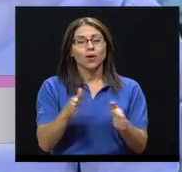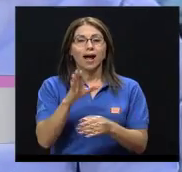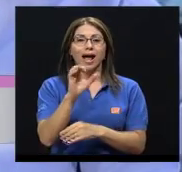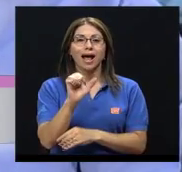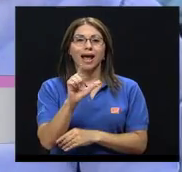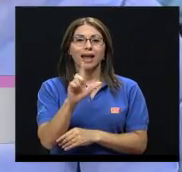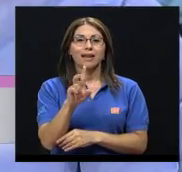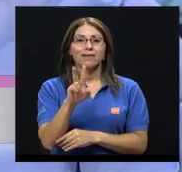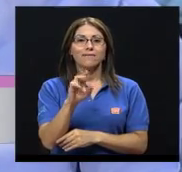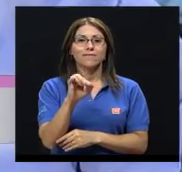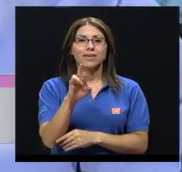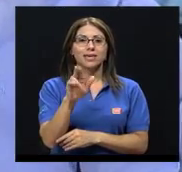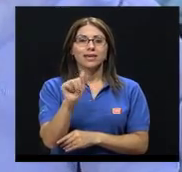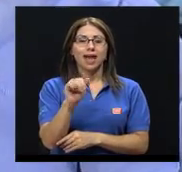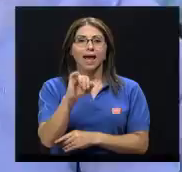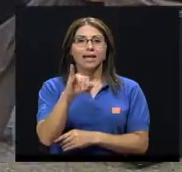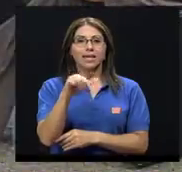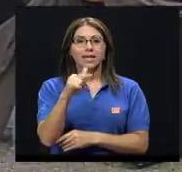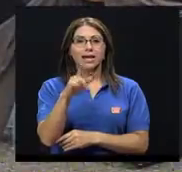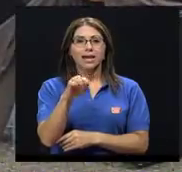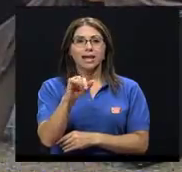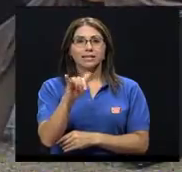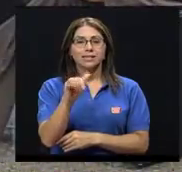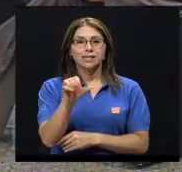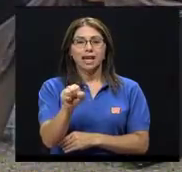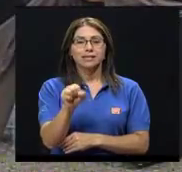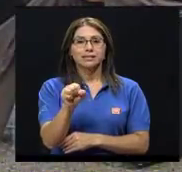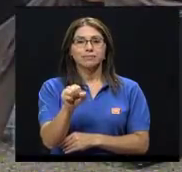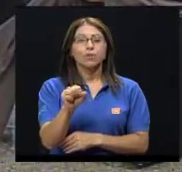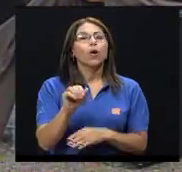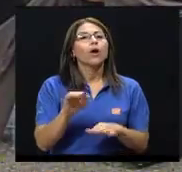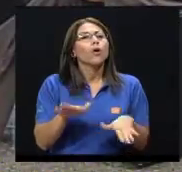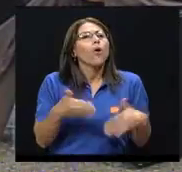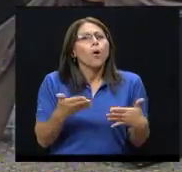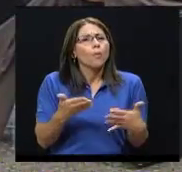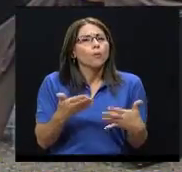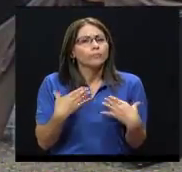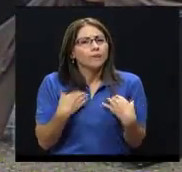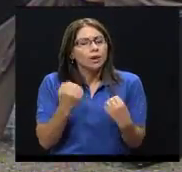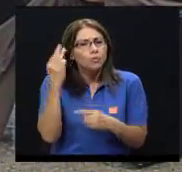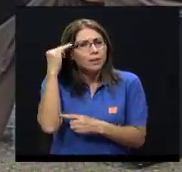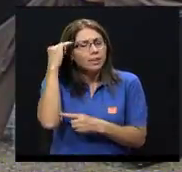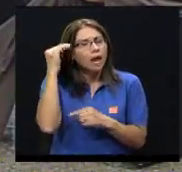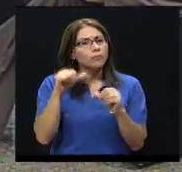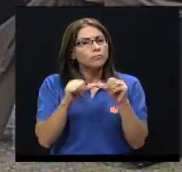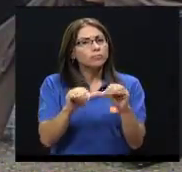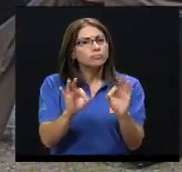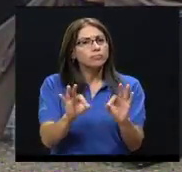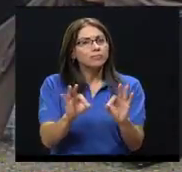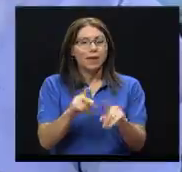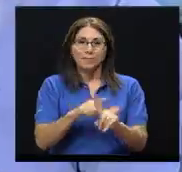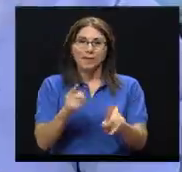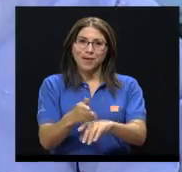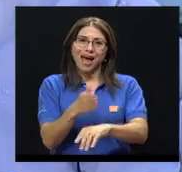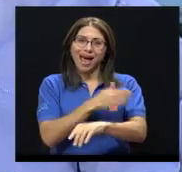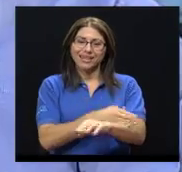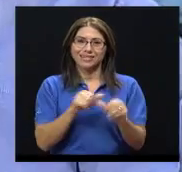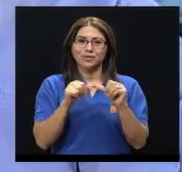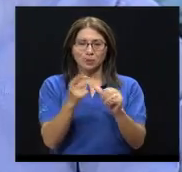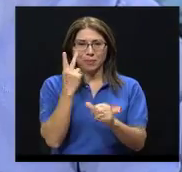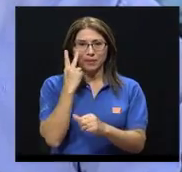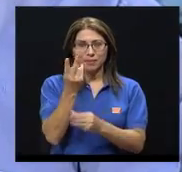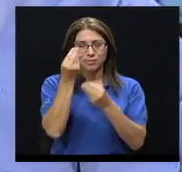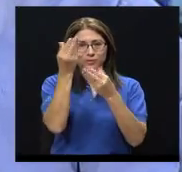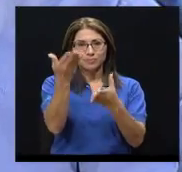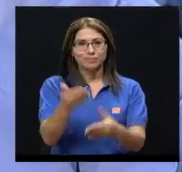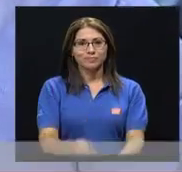psicóloga Elvira Iglesias acerca de cómo mantener nuestra salud mental. Pero antes de continuar, vamos a la